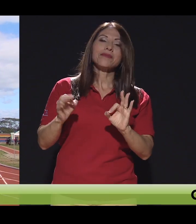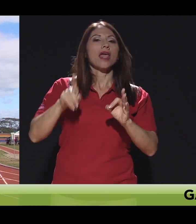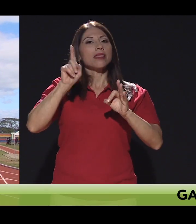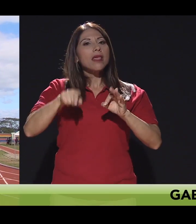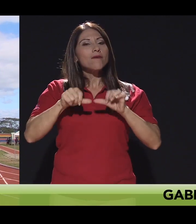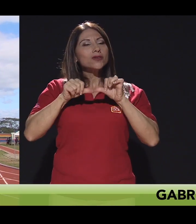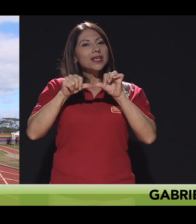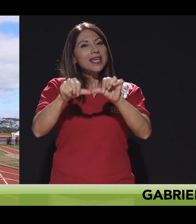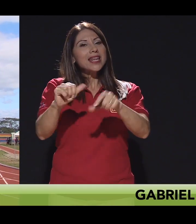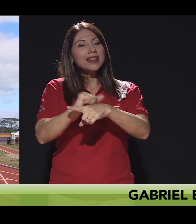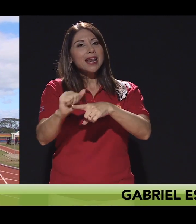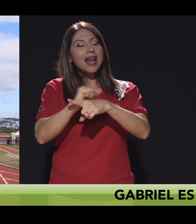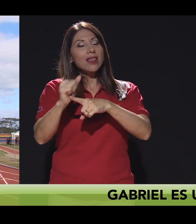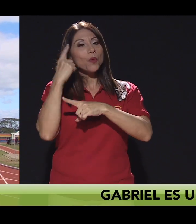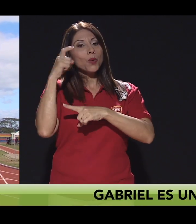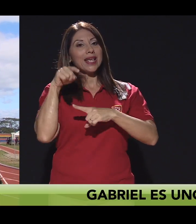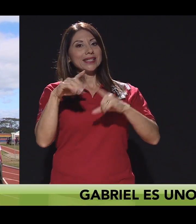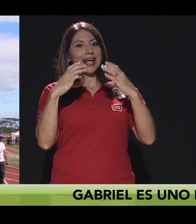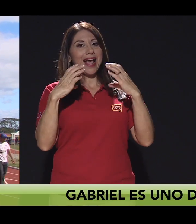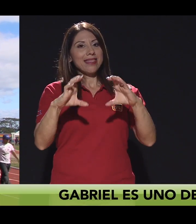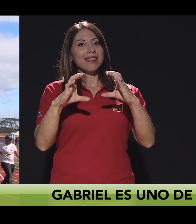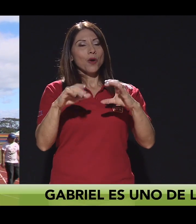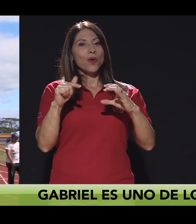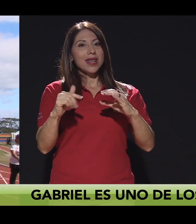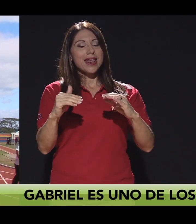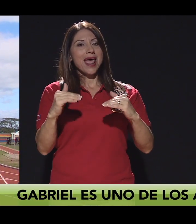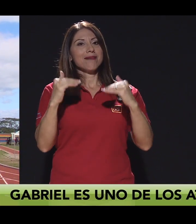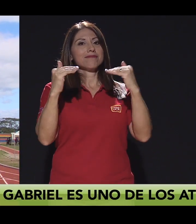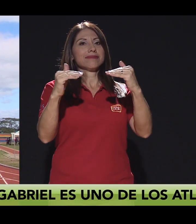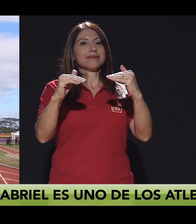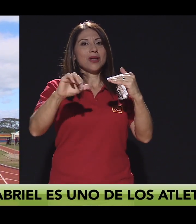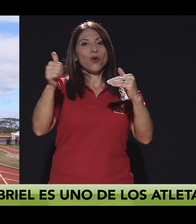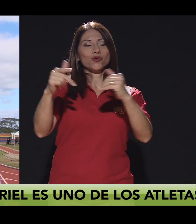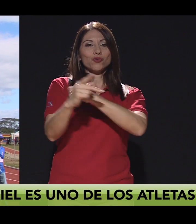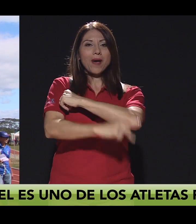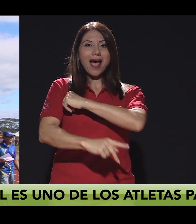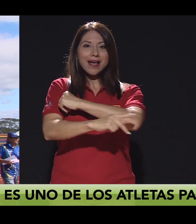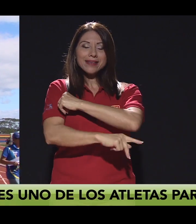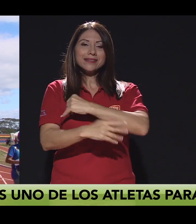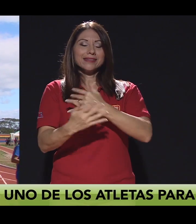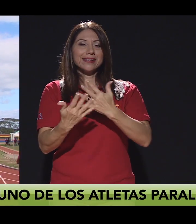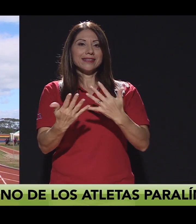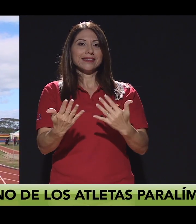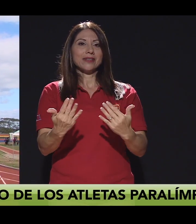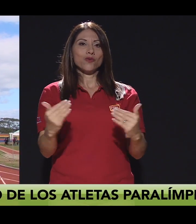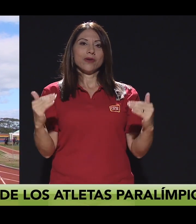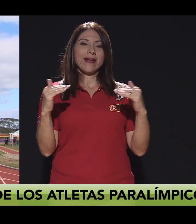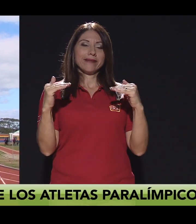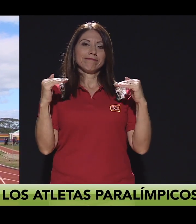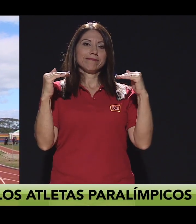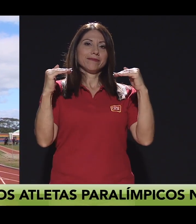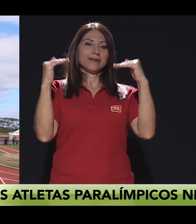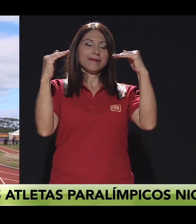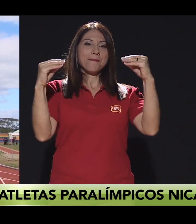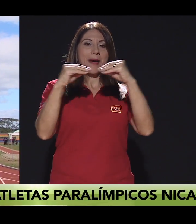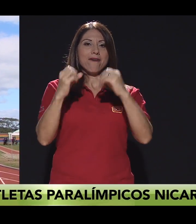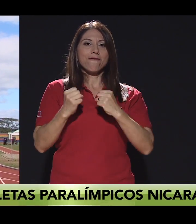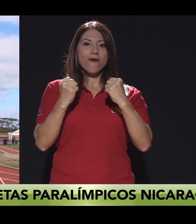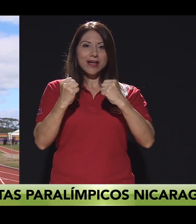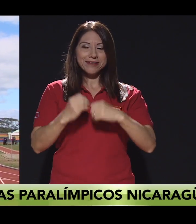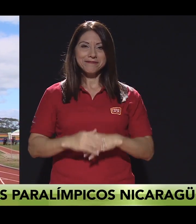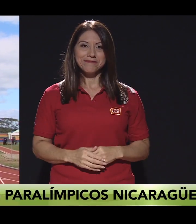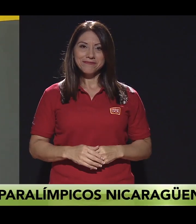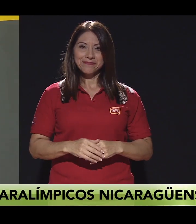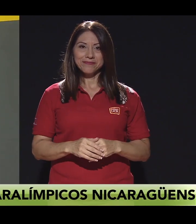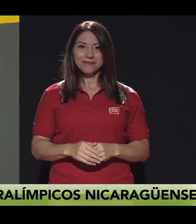seguir entrenando porque esta categoría en otros países y a un nivel más alto es